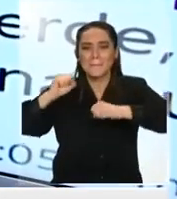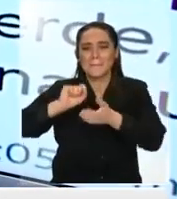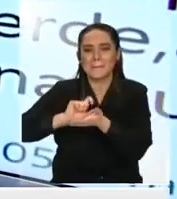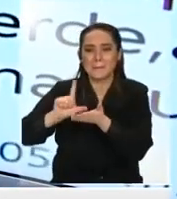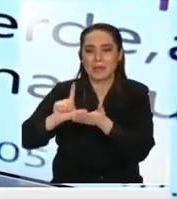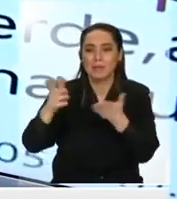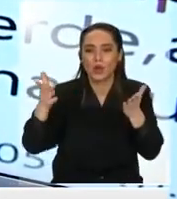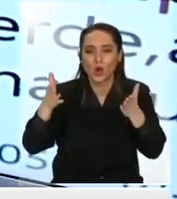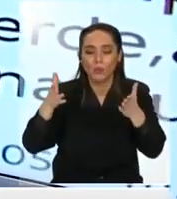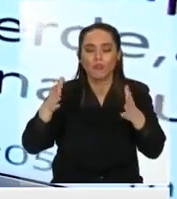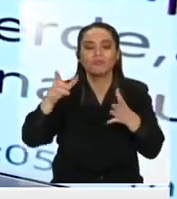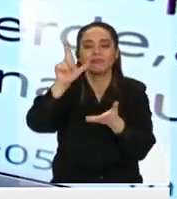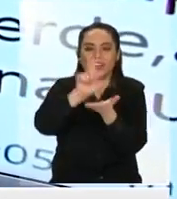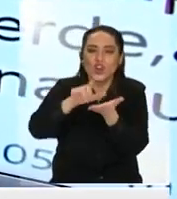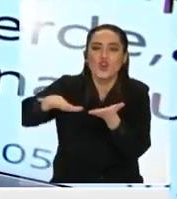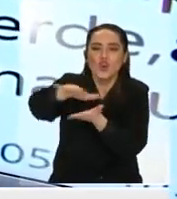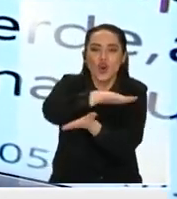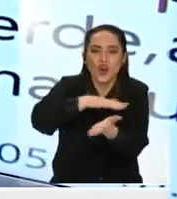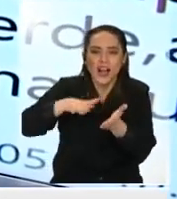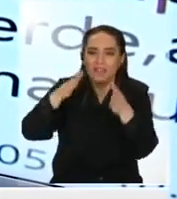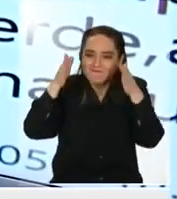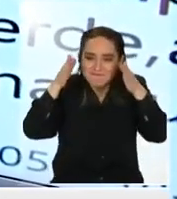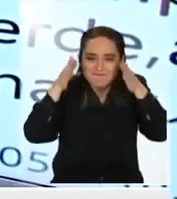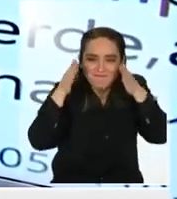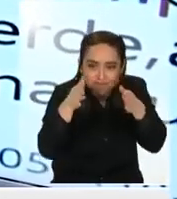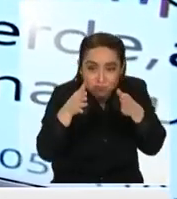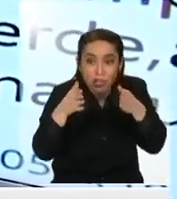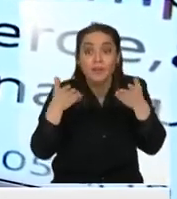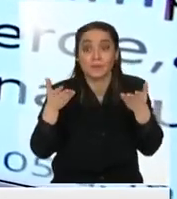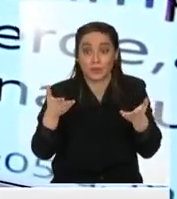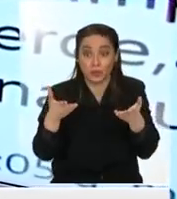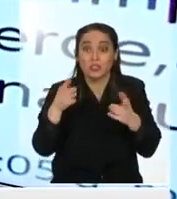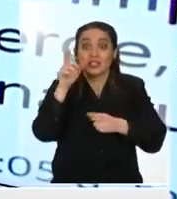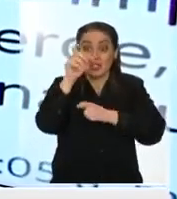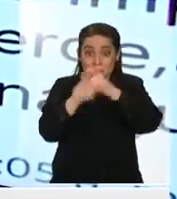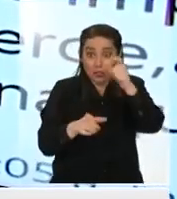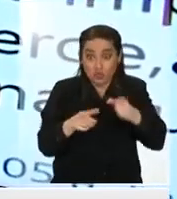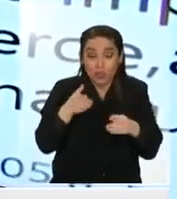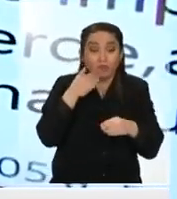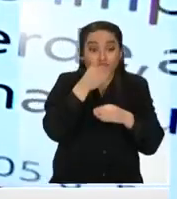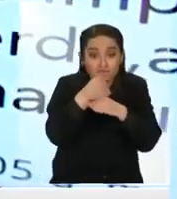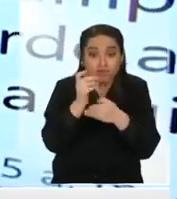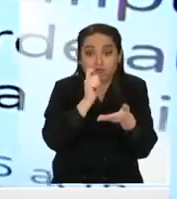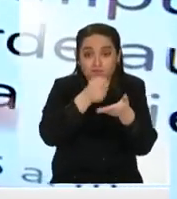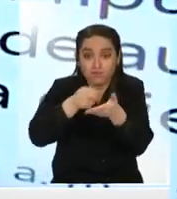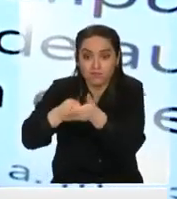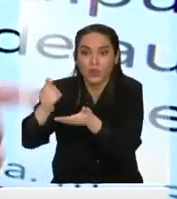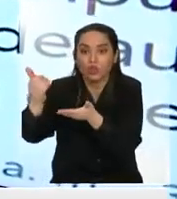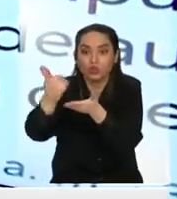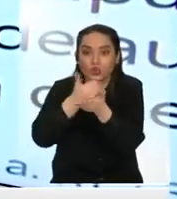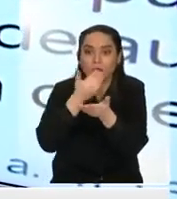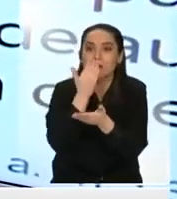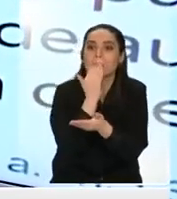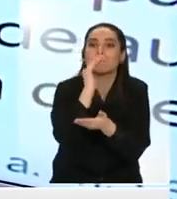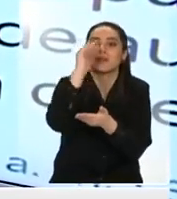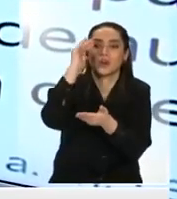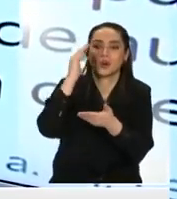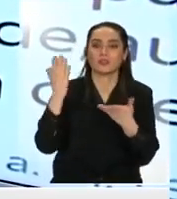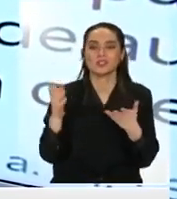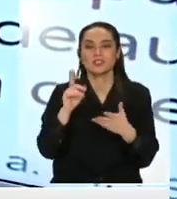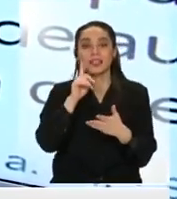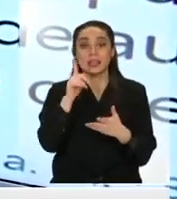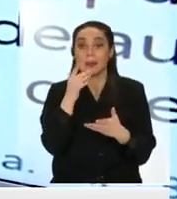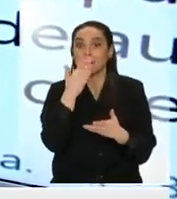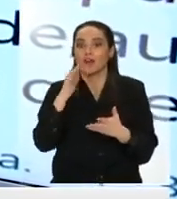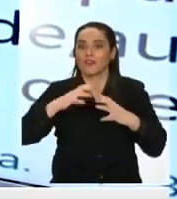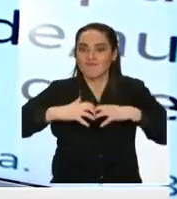atendiendo al mercado local ¿no? y si uno fortalece la demanda agregada del mercado local pagando mejores salarios finalmente las primeras que se